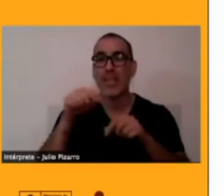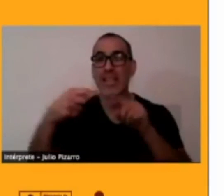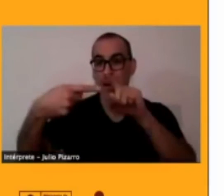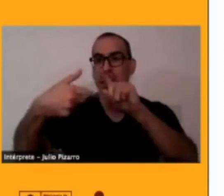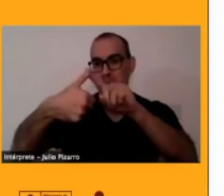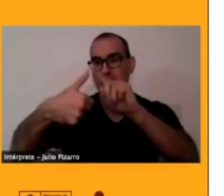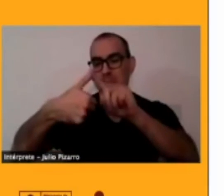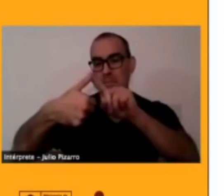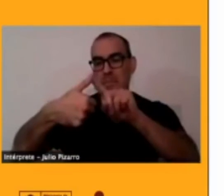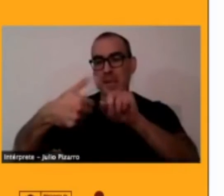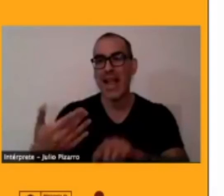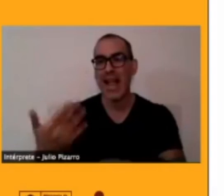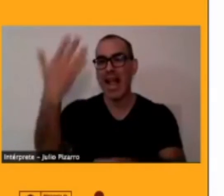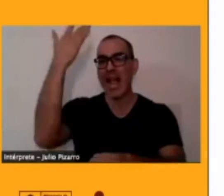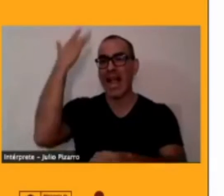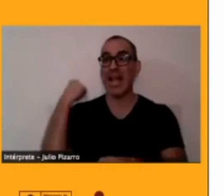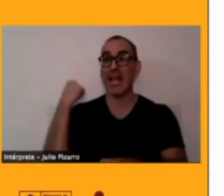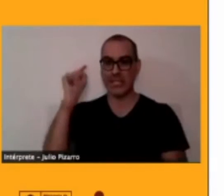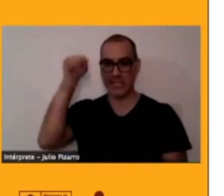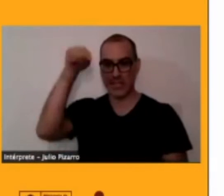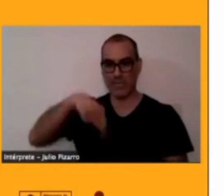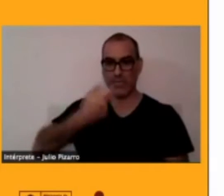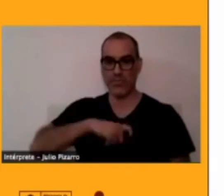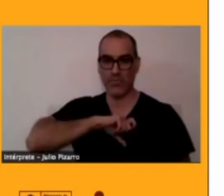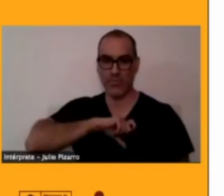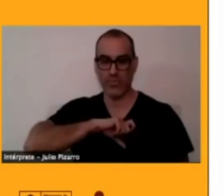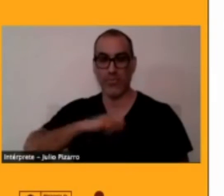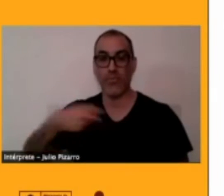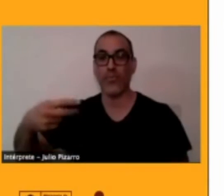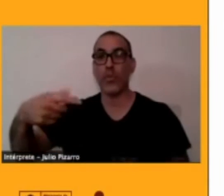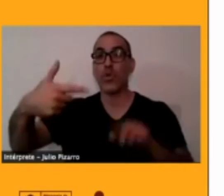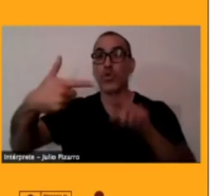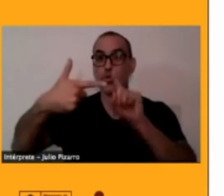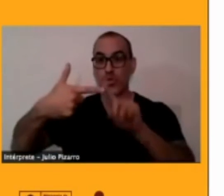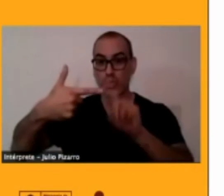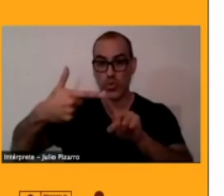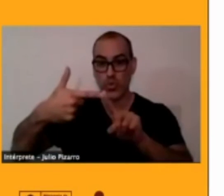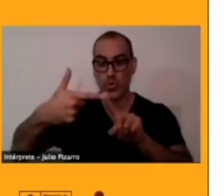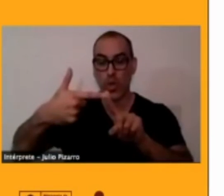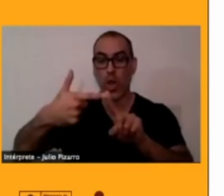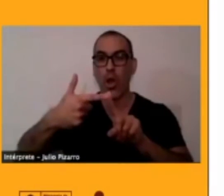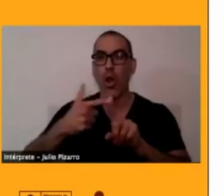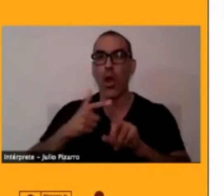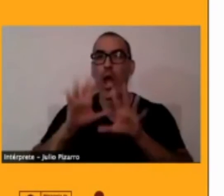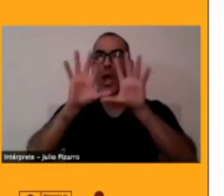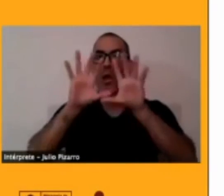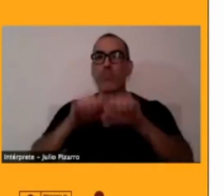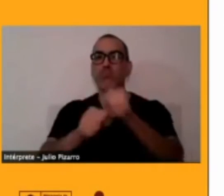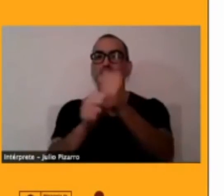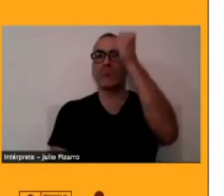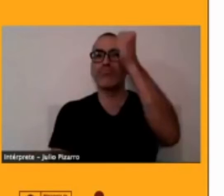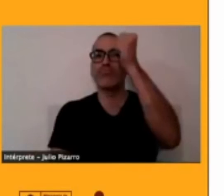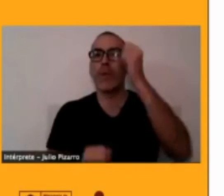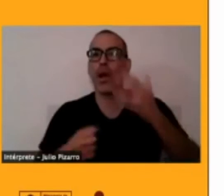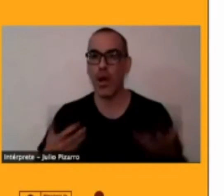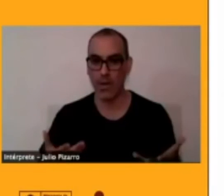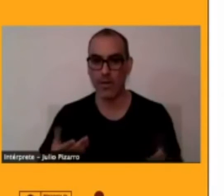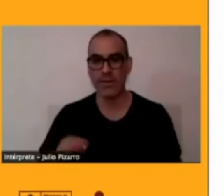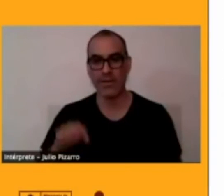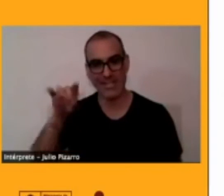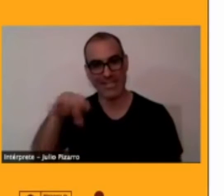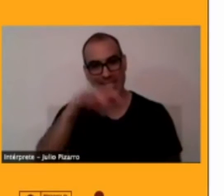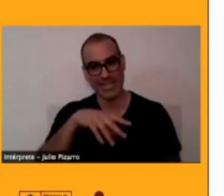conquista, y obviamente todos sabemos lo que ocurre en la conquista. Ingresa al paisaje lingüístico chileno o del norte